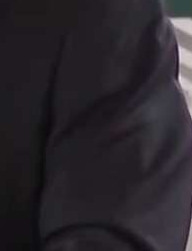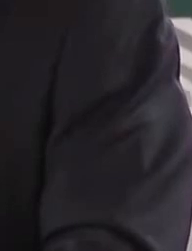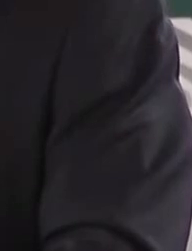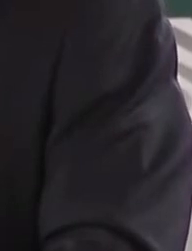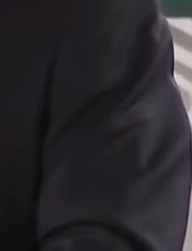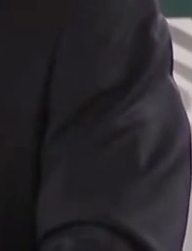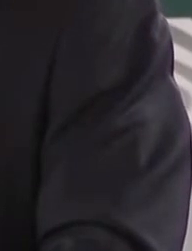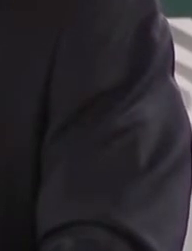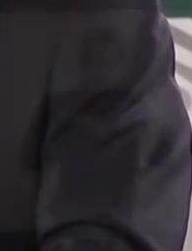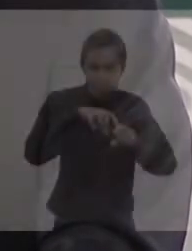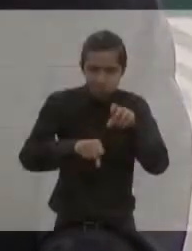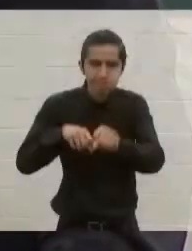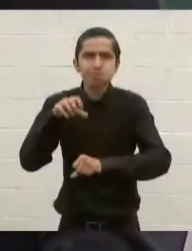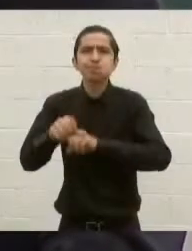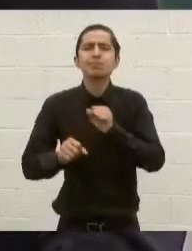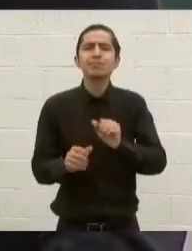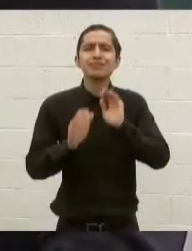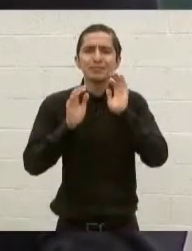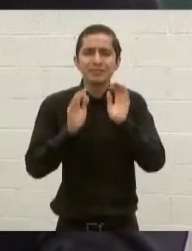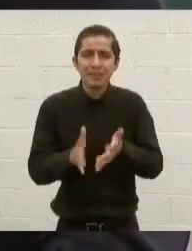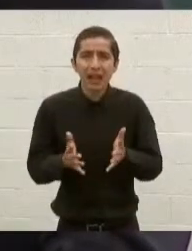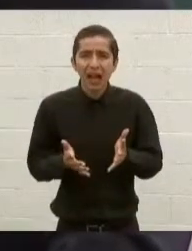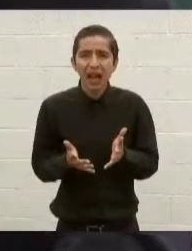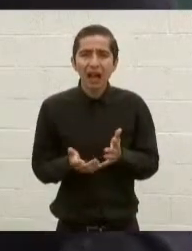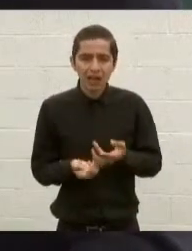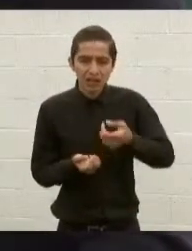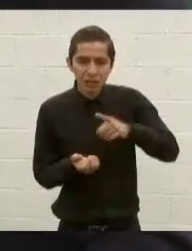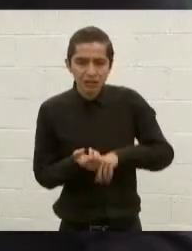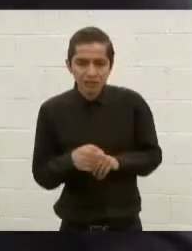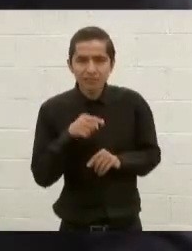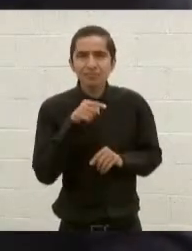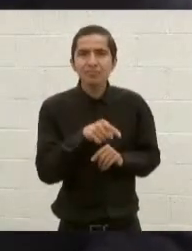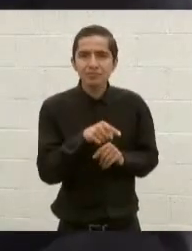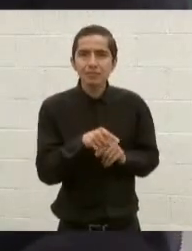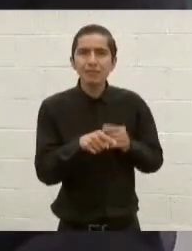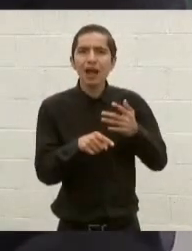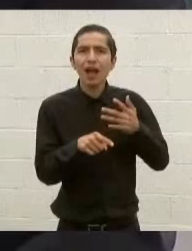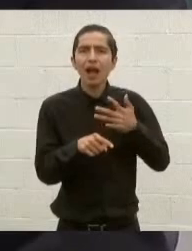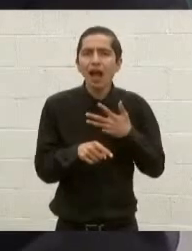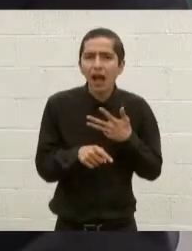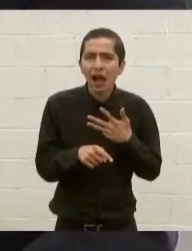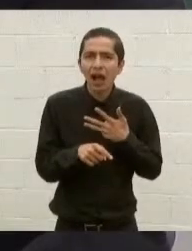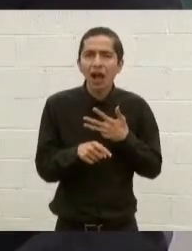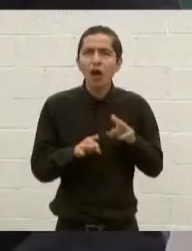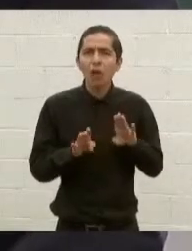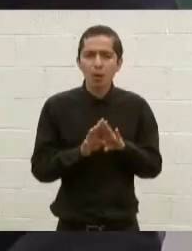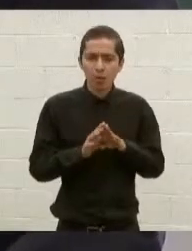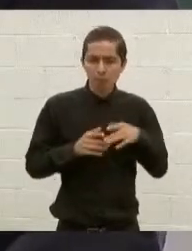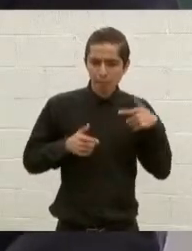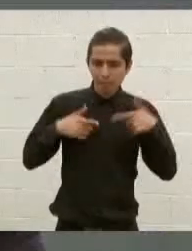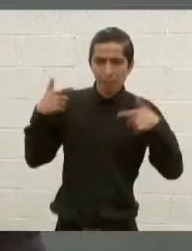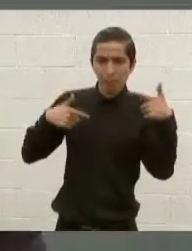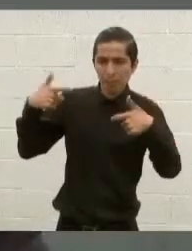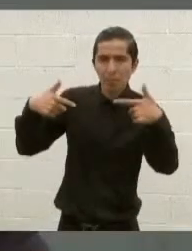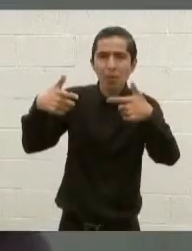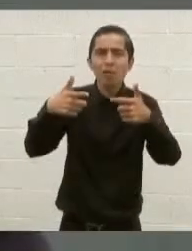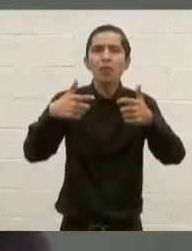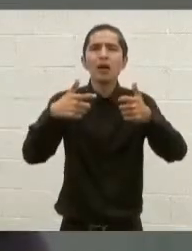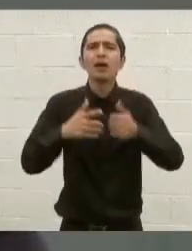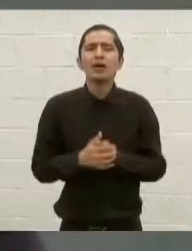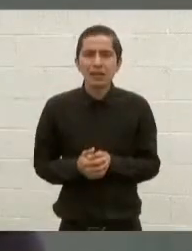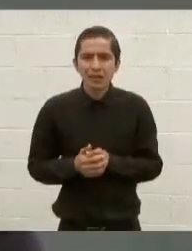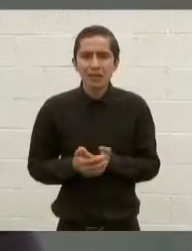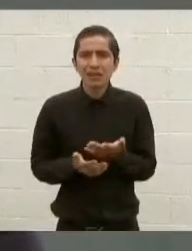personas que presuntamente participaron en la agresión. Dos